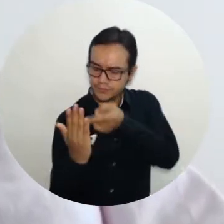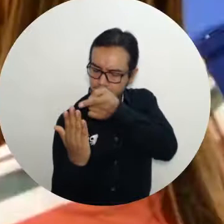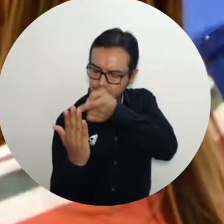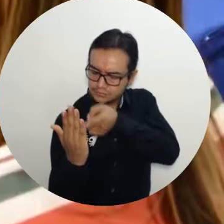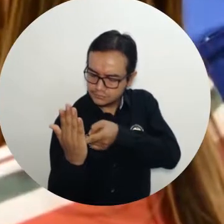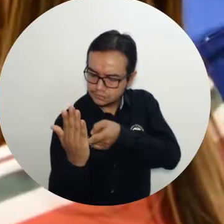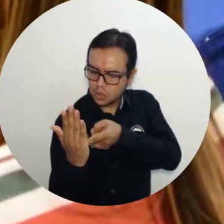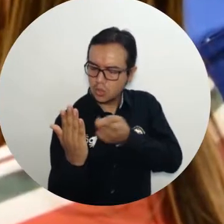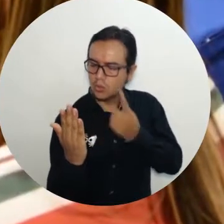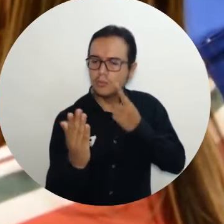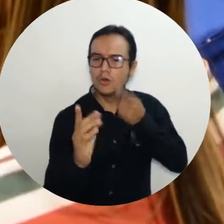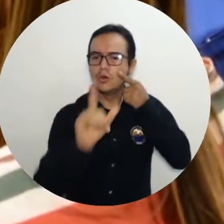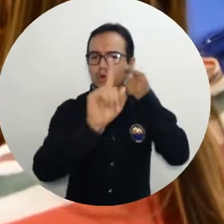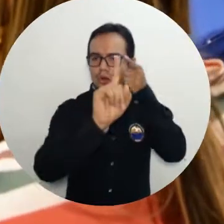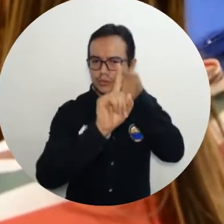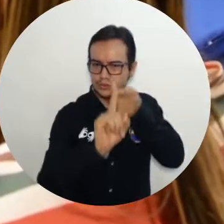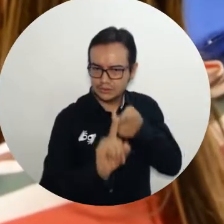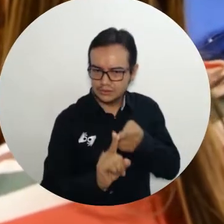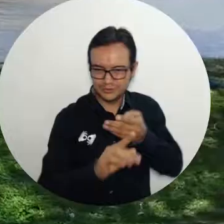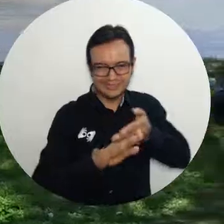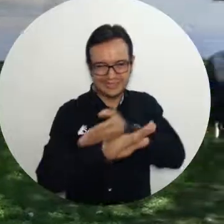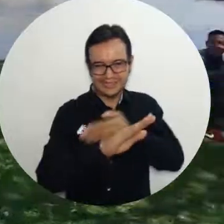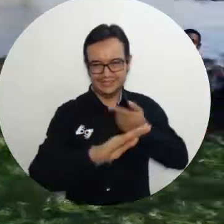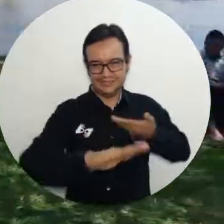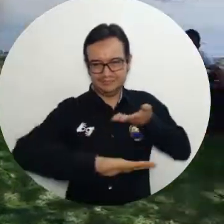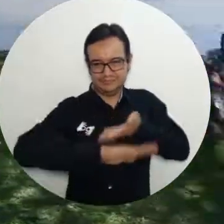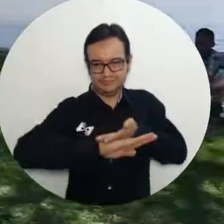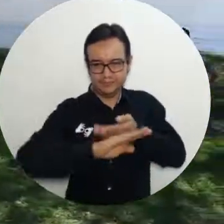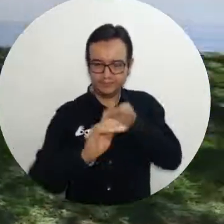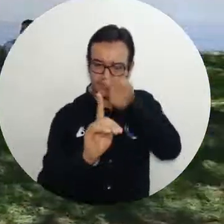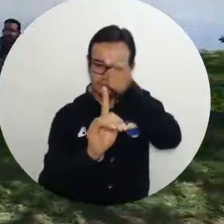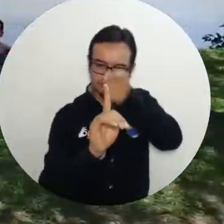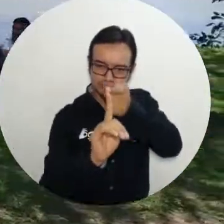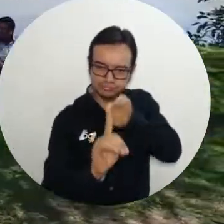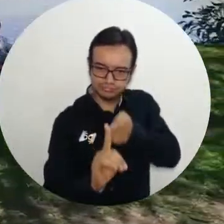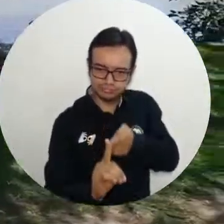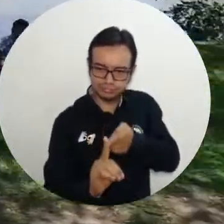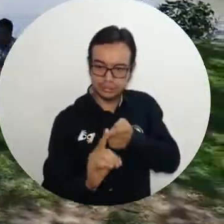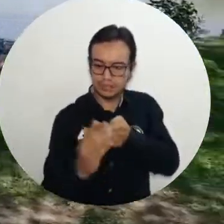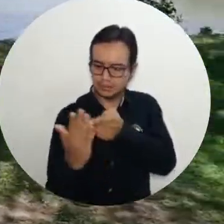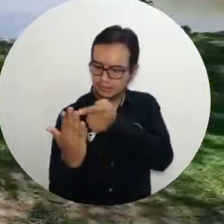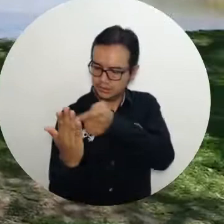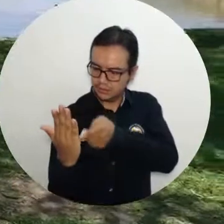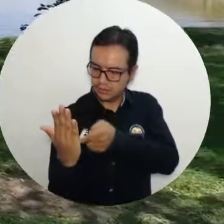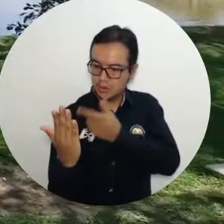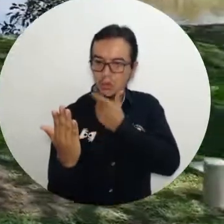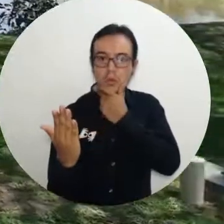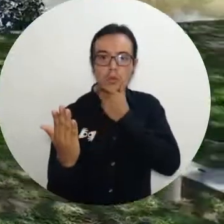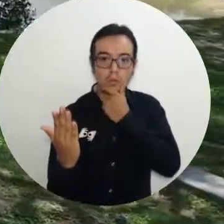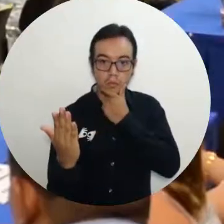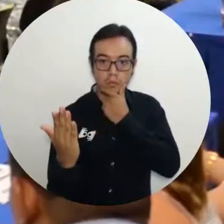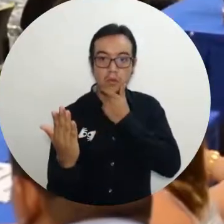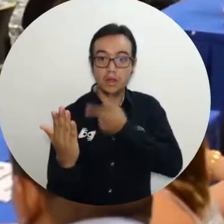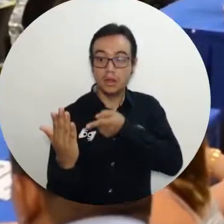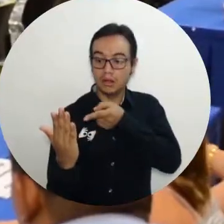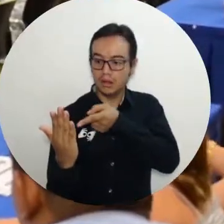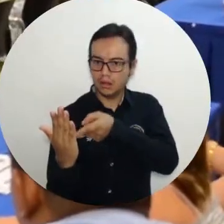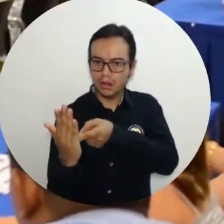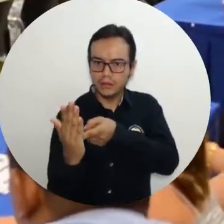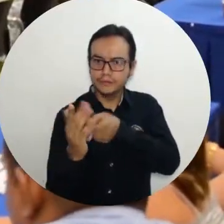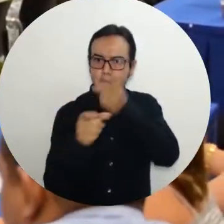a las metas que se habían planteado para su ejecución, en donde tenemos un